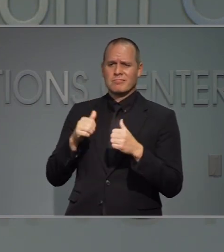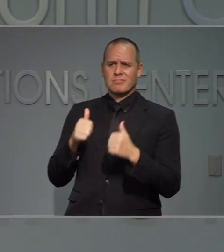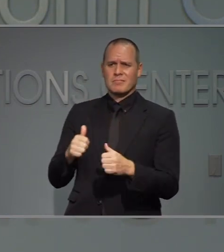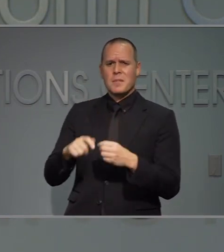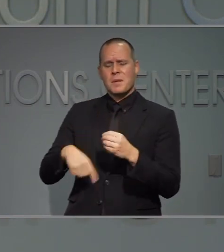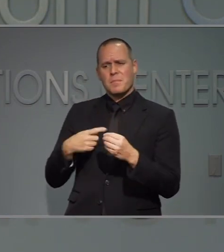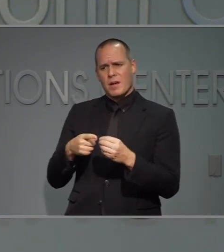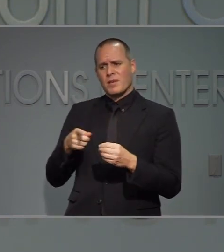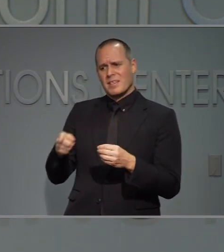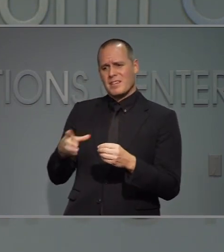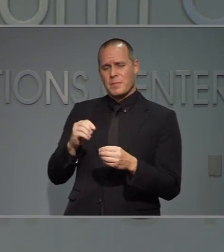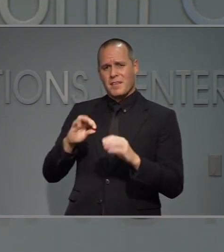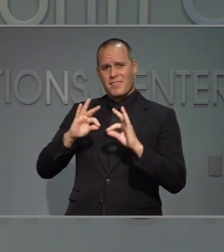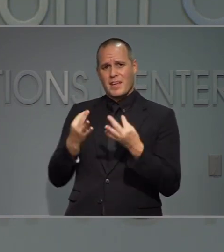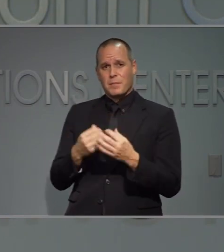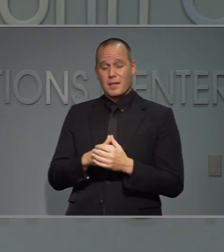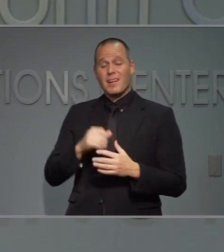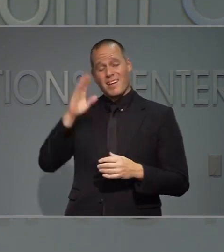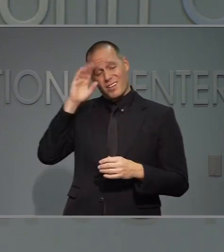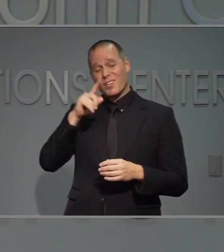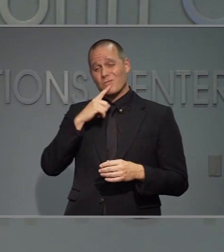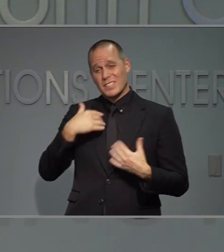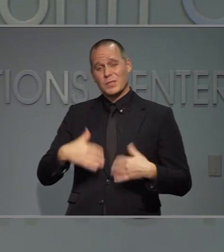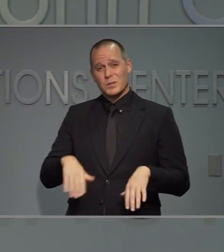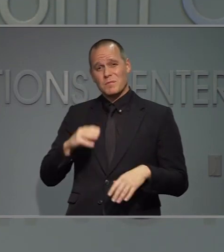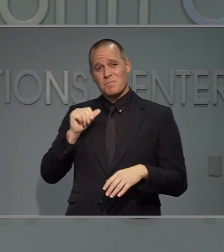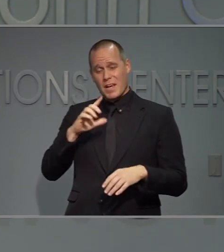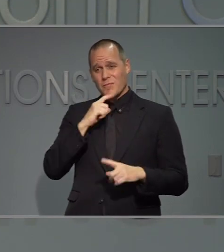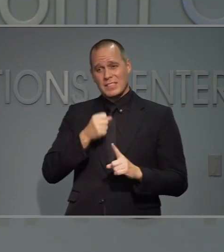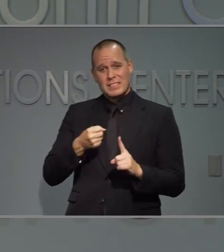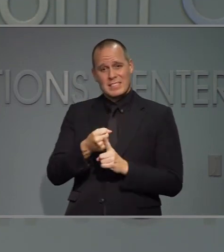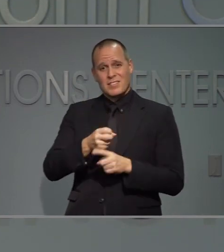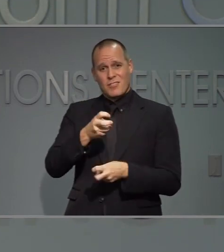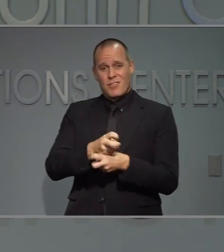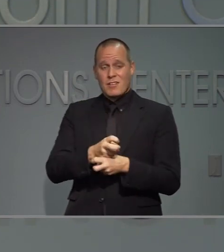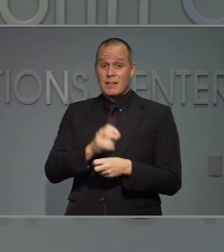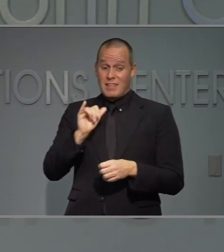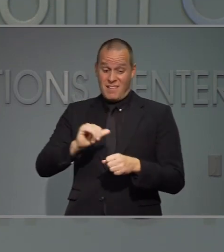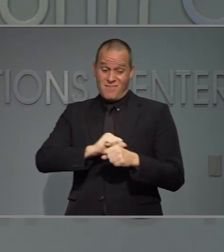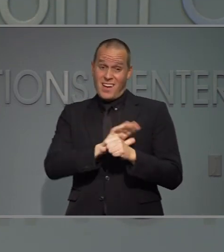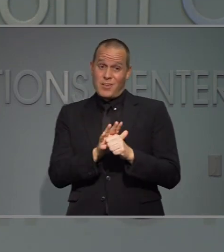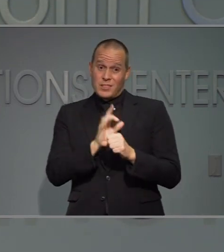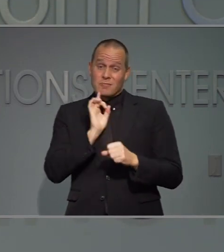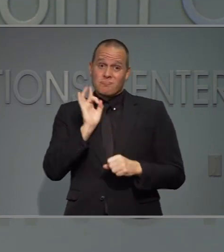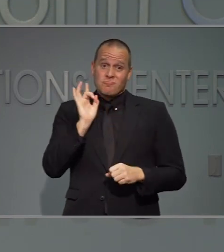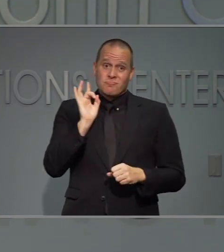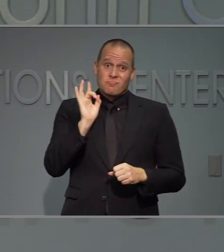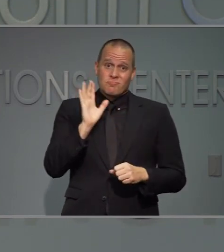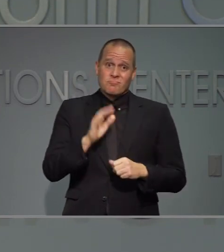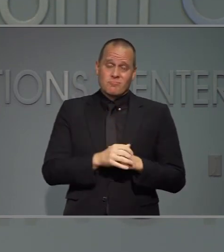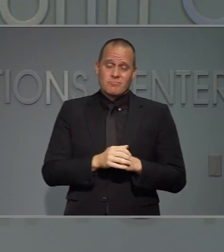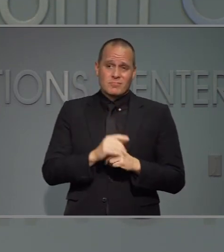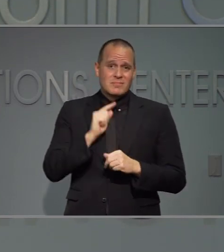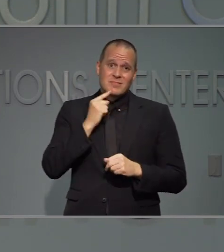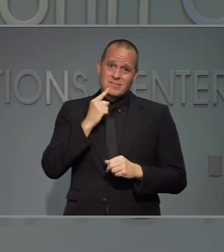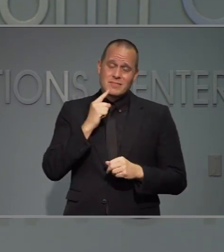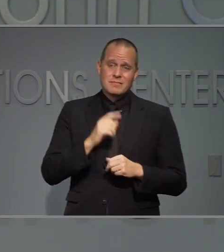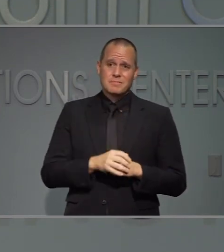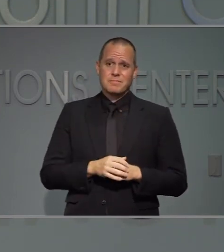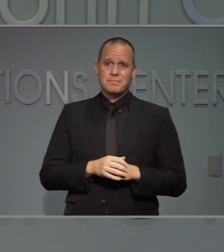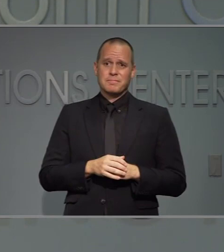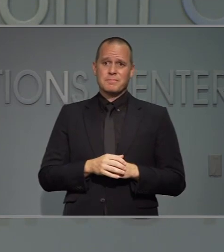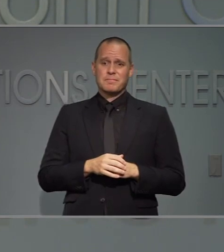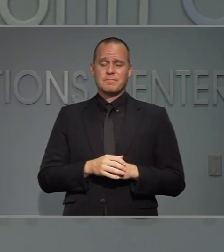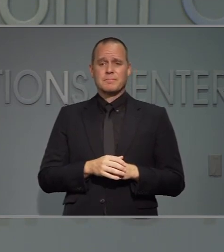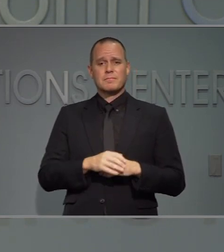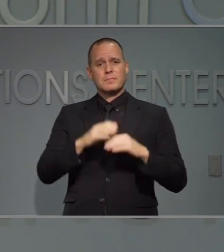han mostrado a la familia y yo sé que esto fue una batalla difícil para él, este es un virus muy cruel y